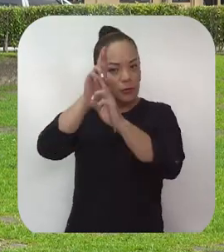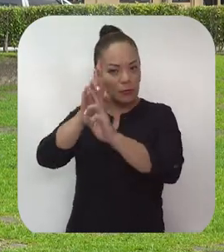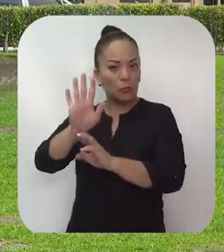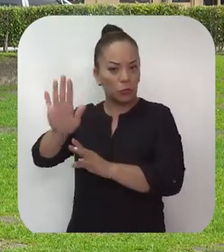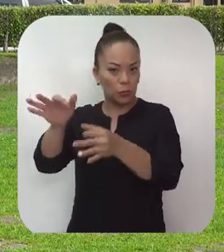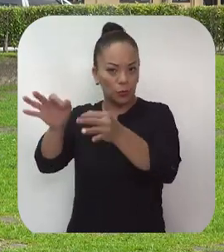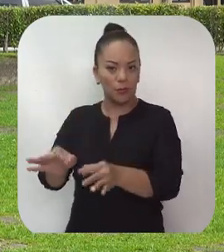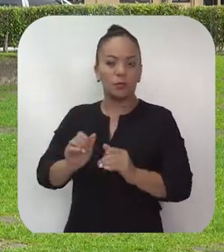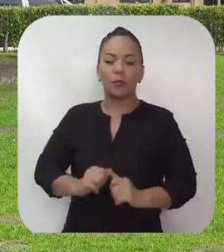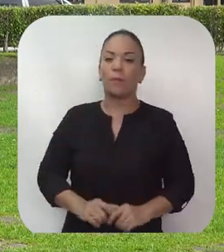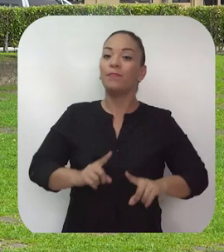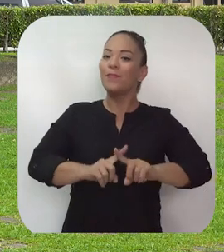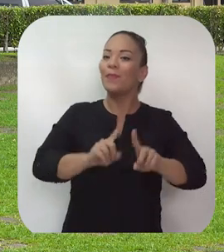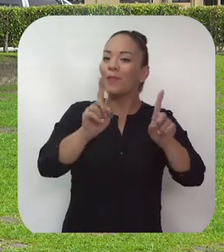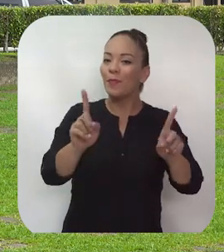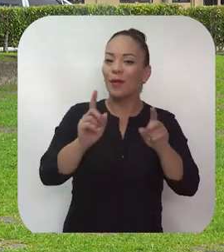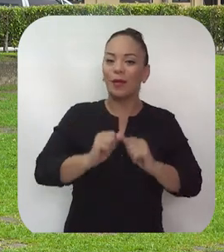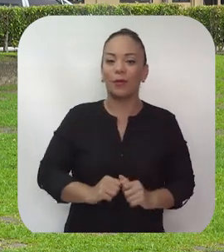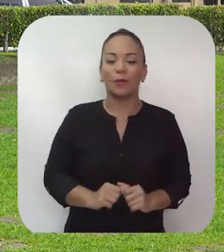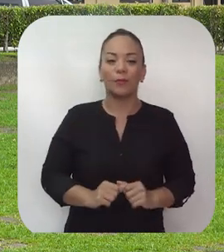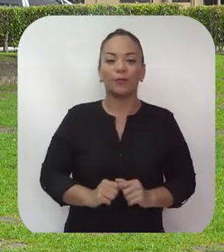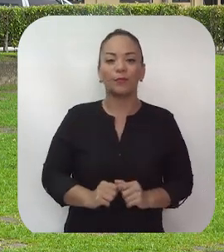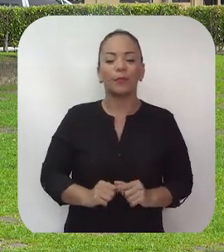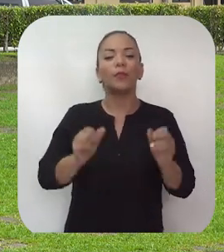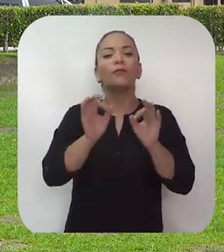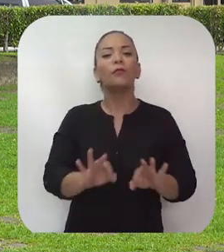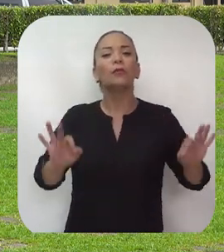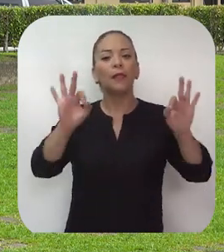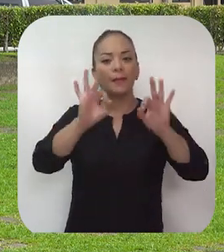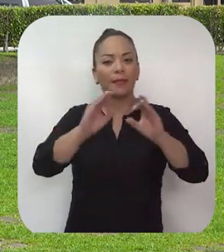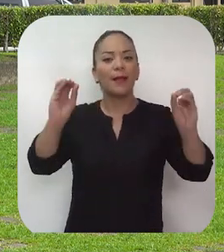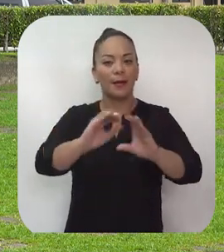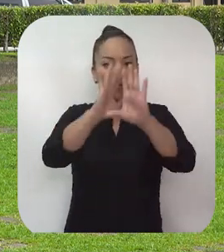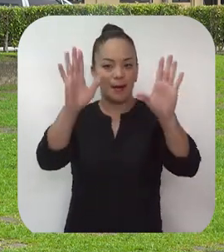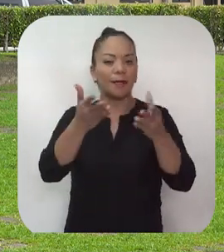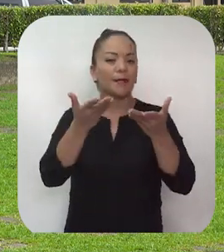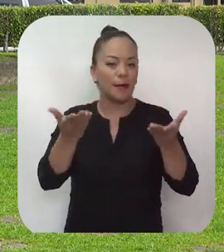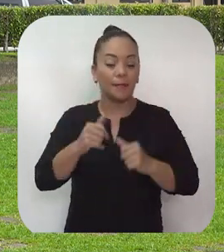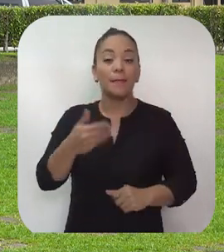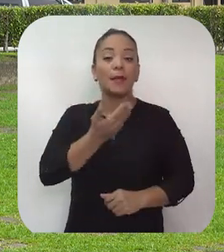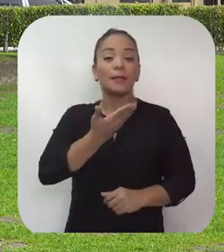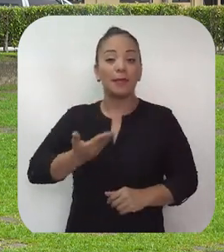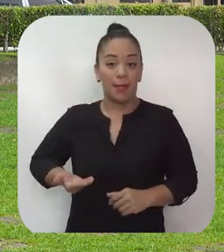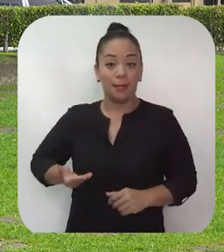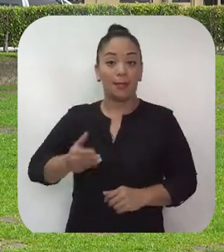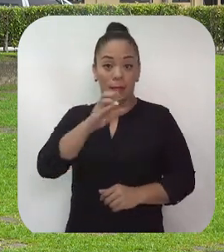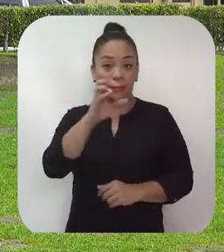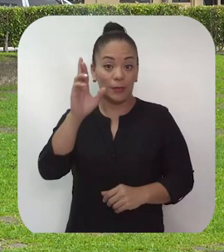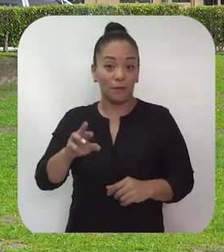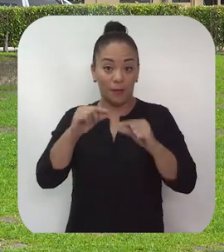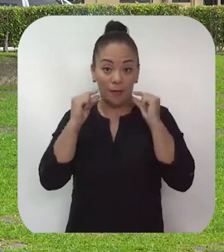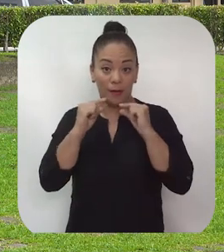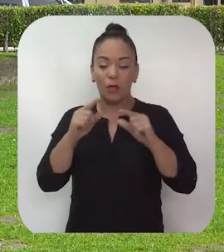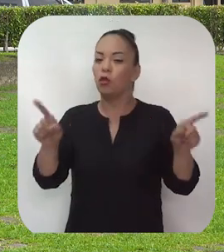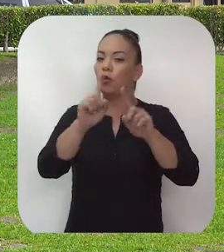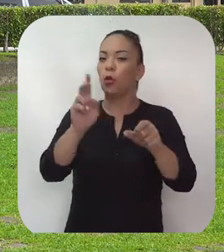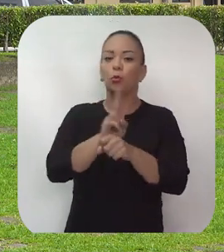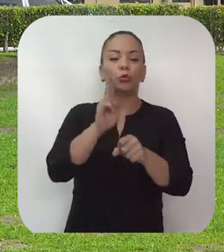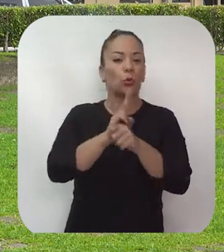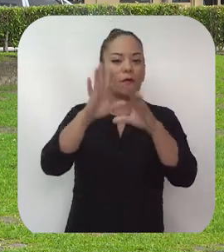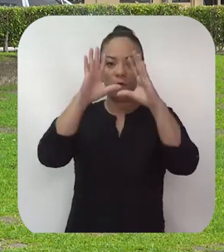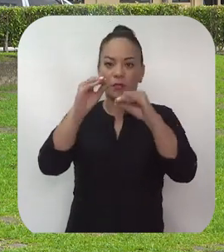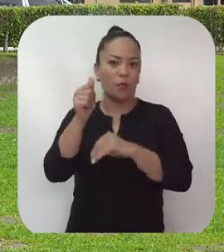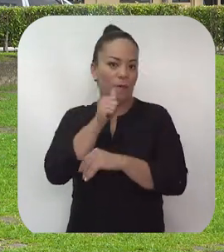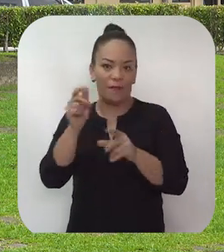respetuosos. Sin embargo, es fundamental aclarar que el presidente de la República no utilizó